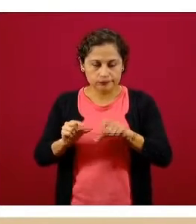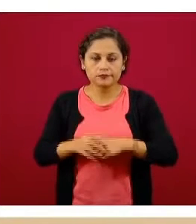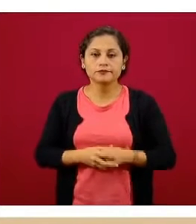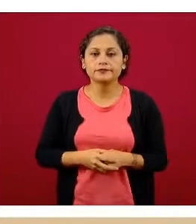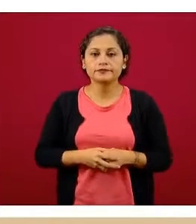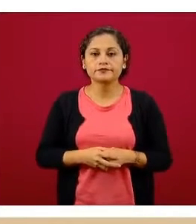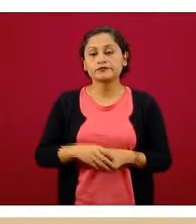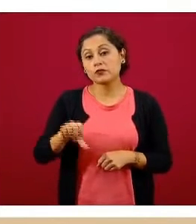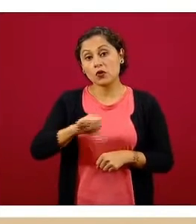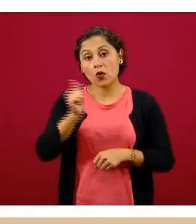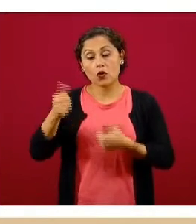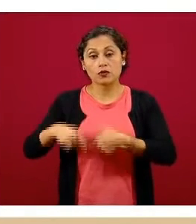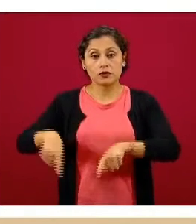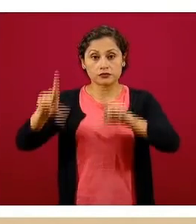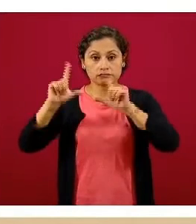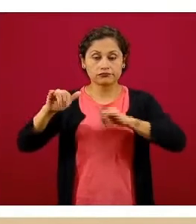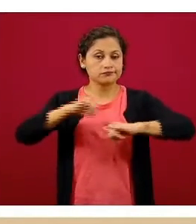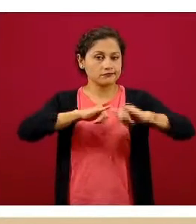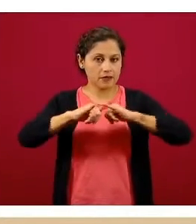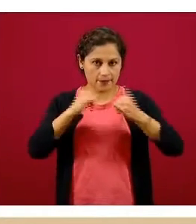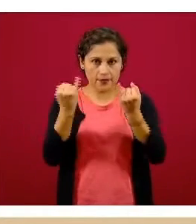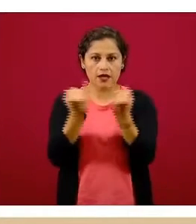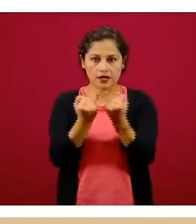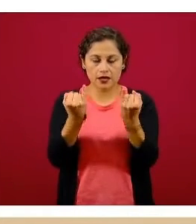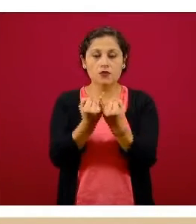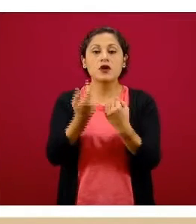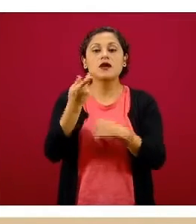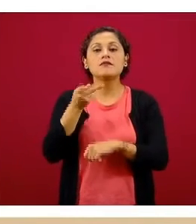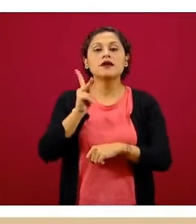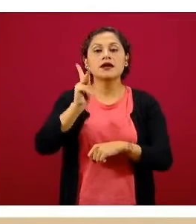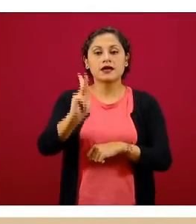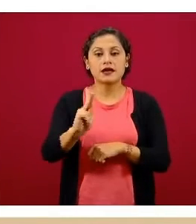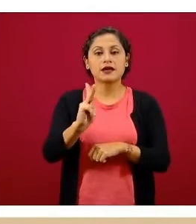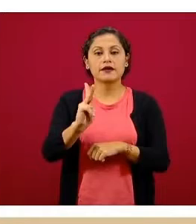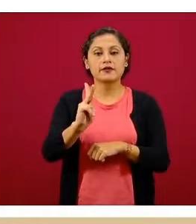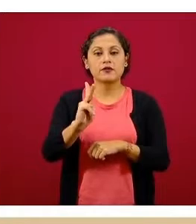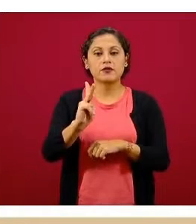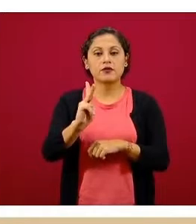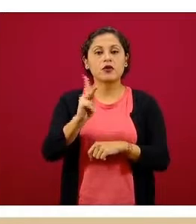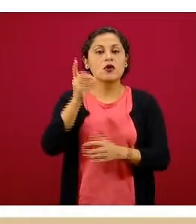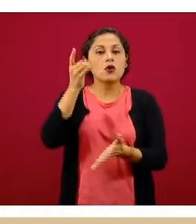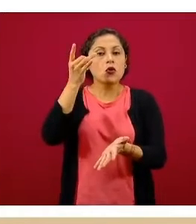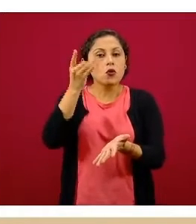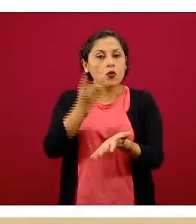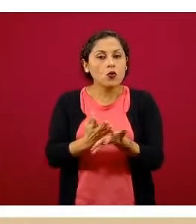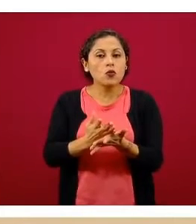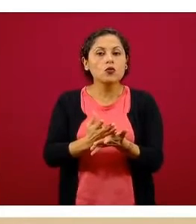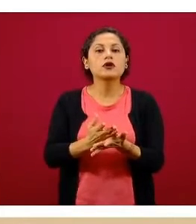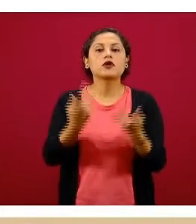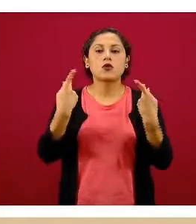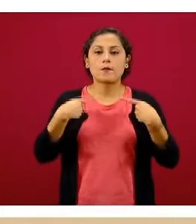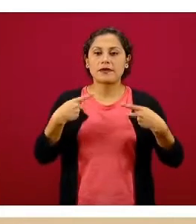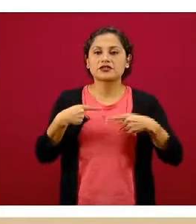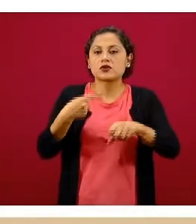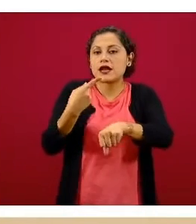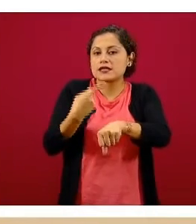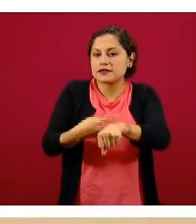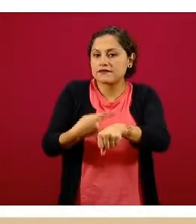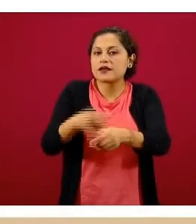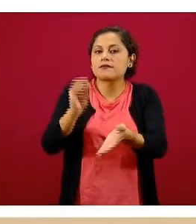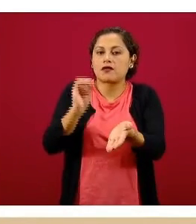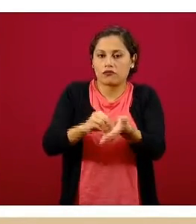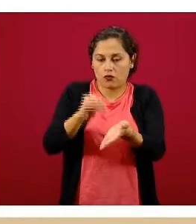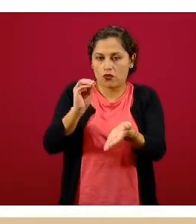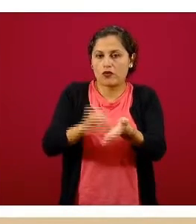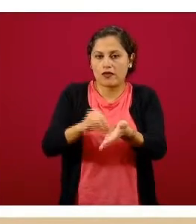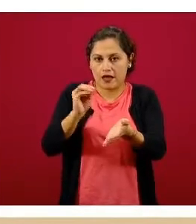diapositiva es nuevamente nuestro mapa, pero ahora sólo con los casos activos, los casos que iniciaron con síntomas en los últimos